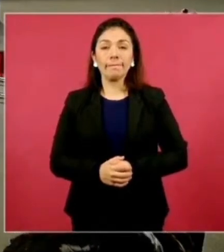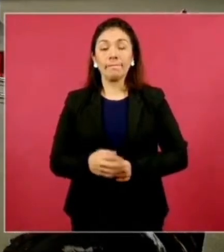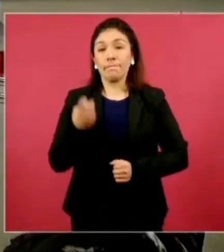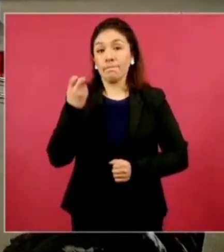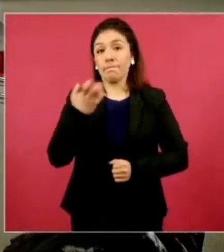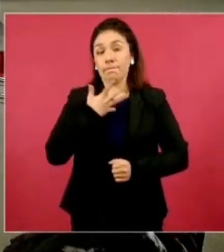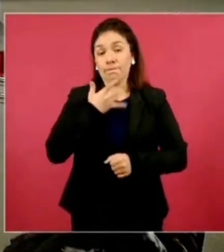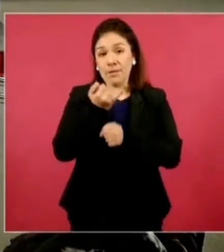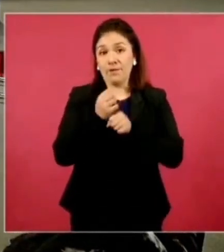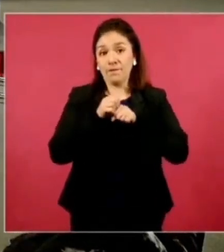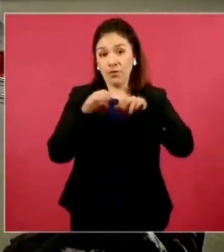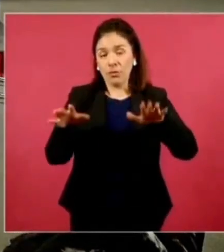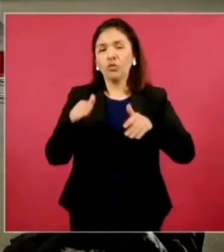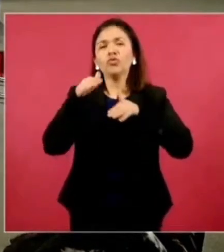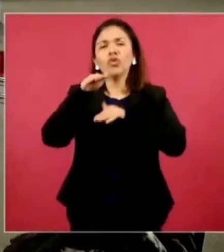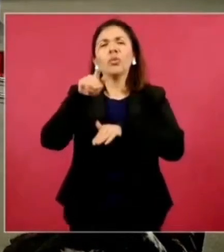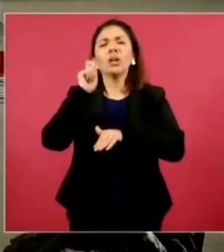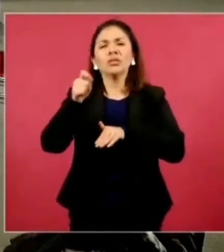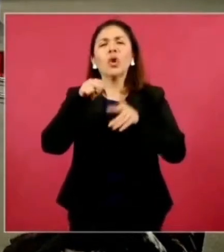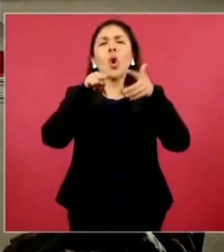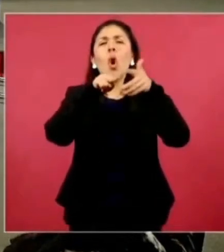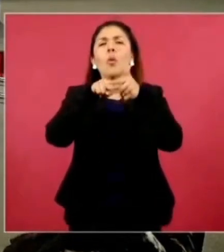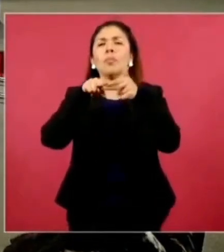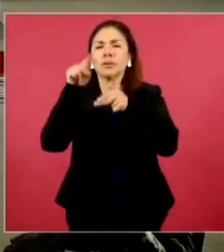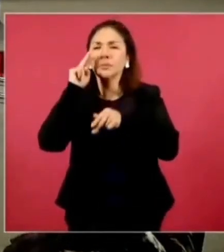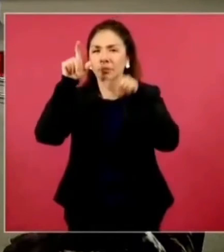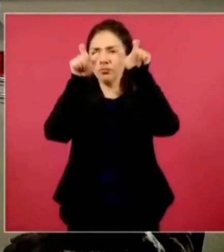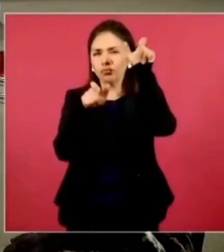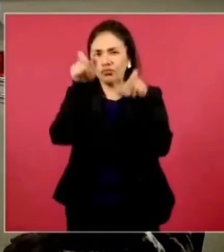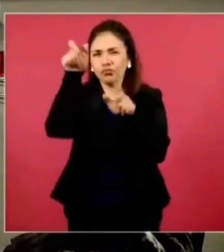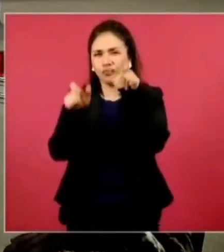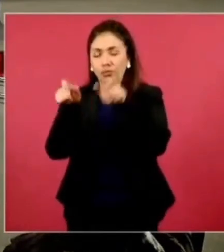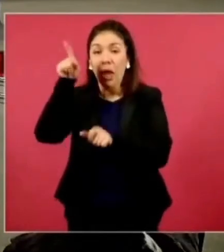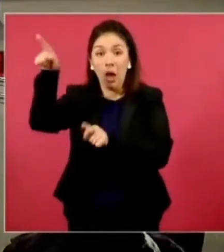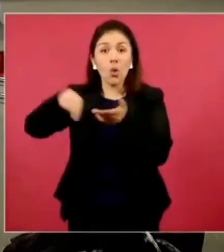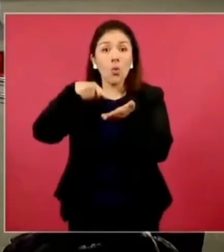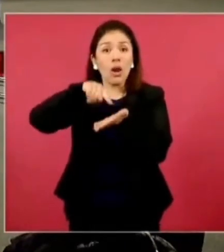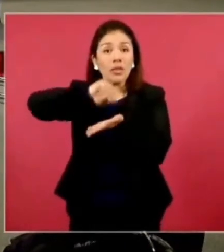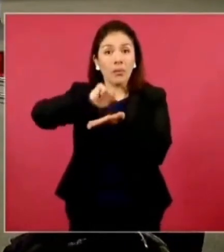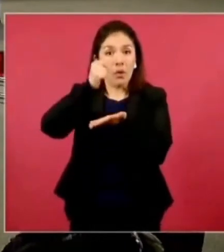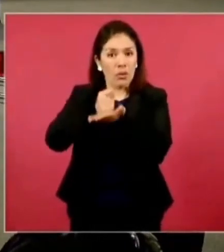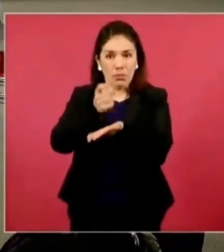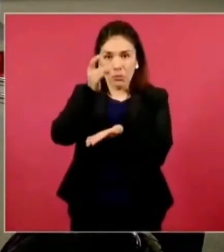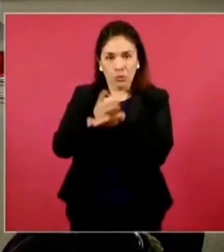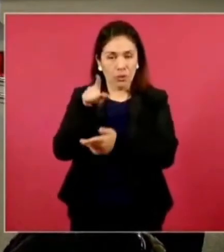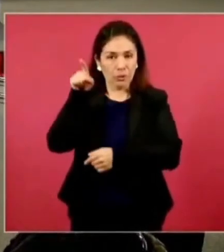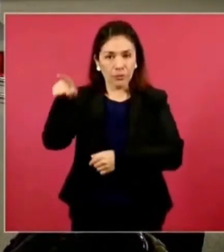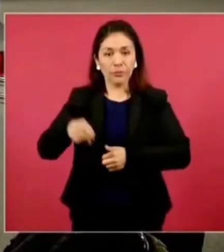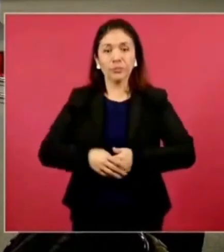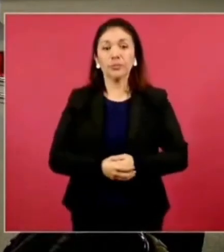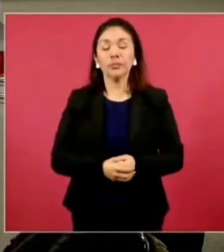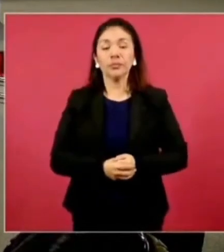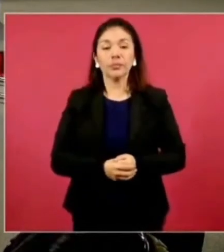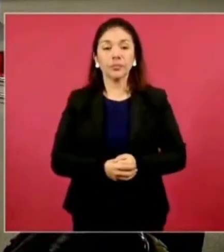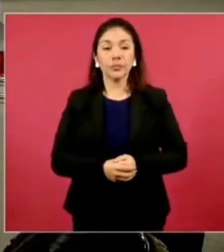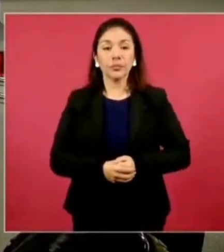A ver, en Tamaulipas, ahora